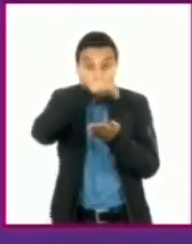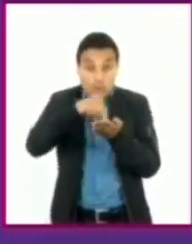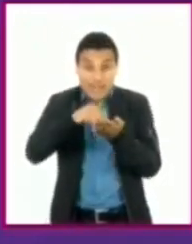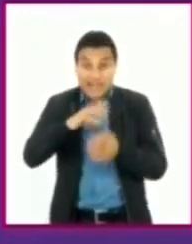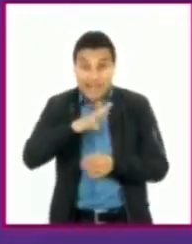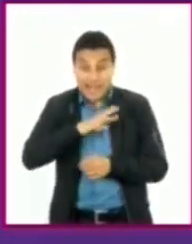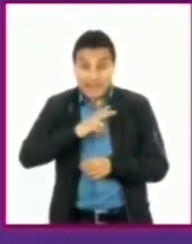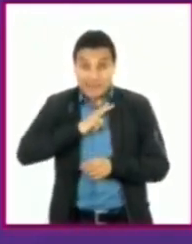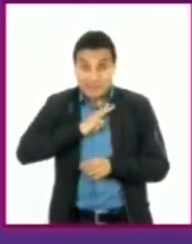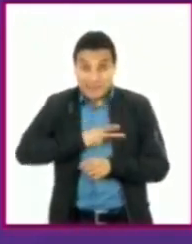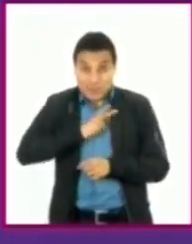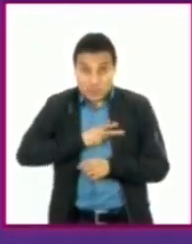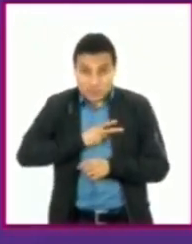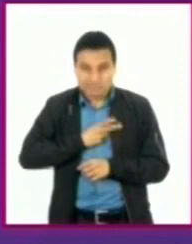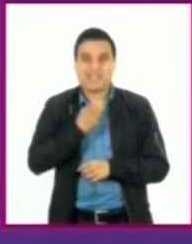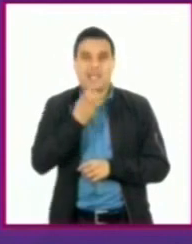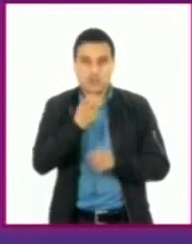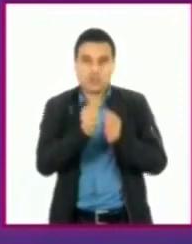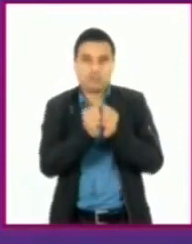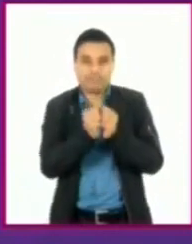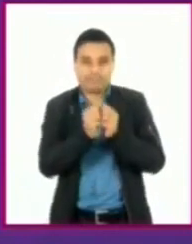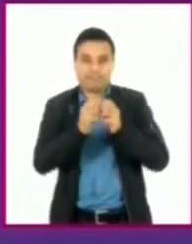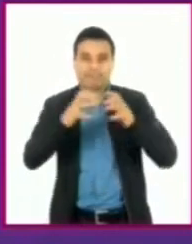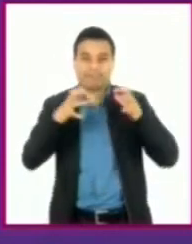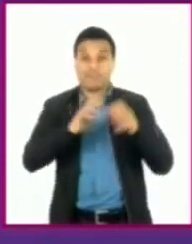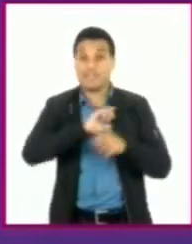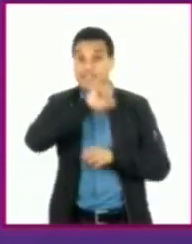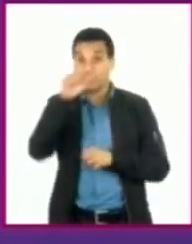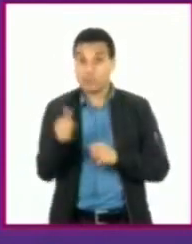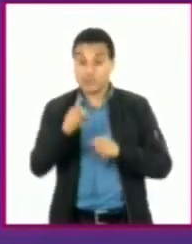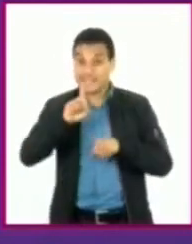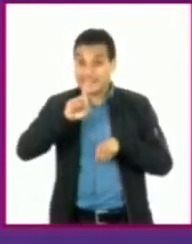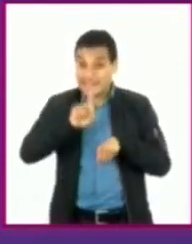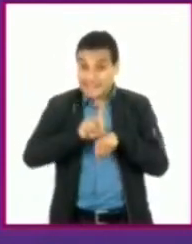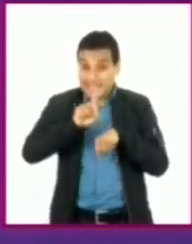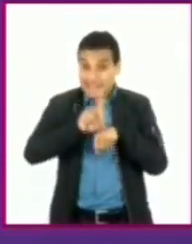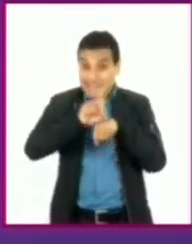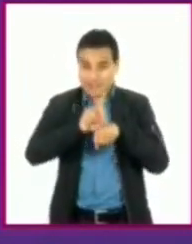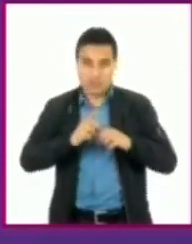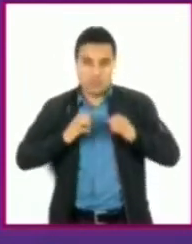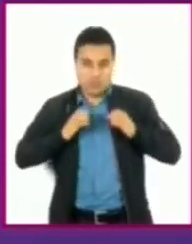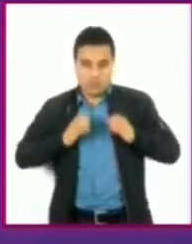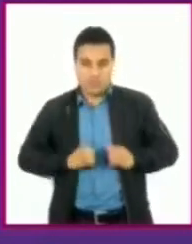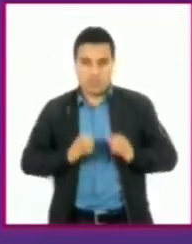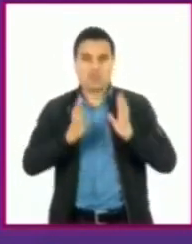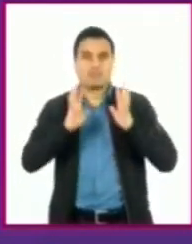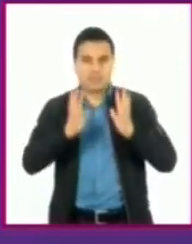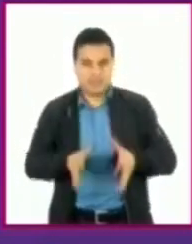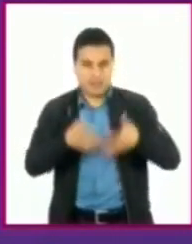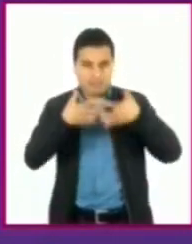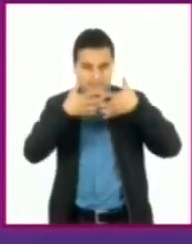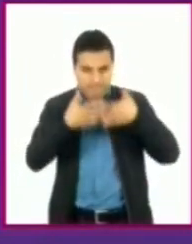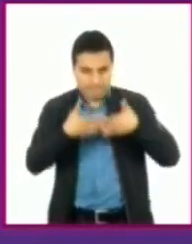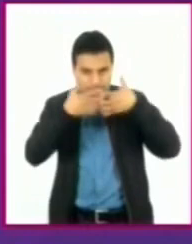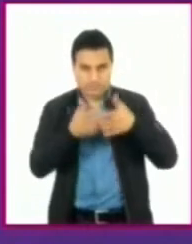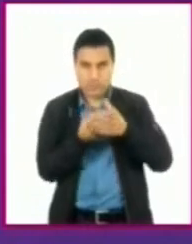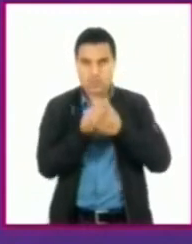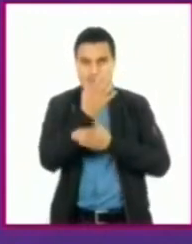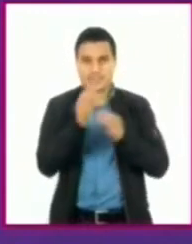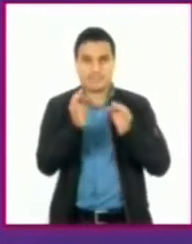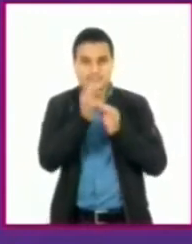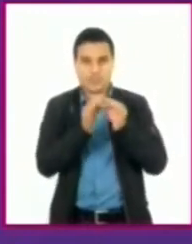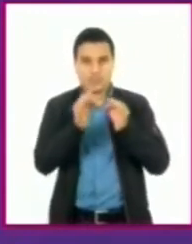Posteriormente, una vez que pasan algunos días de la infección, el cuerpo comienza a producir células específicas, como